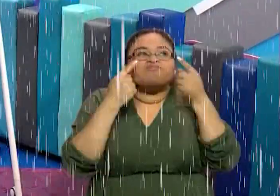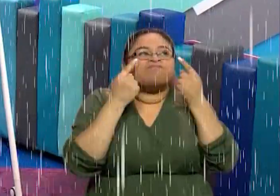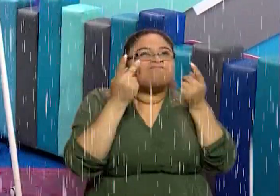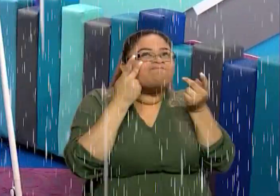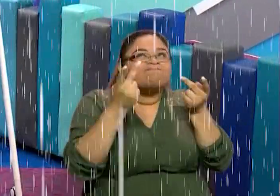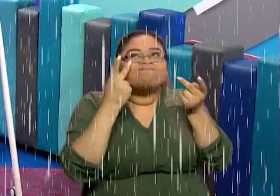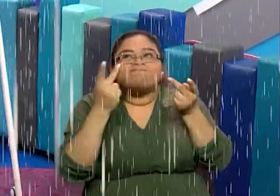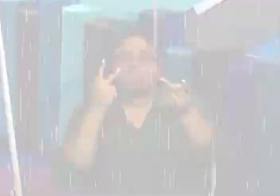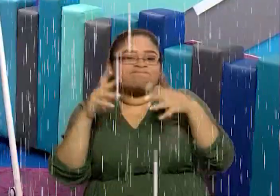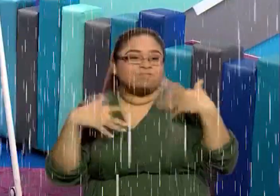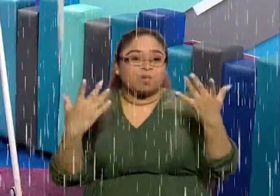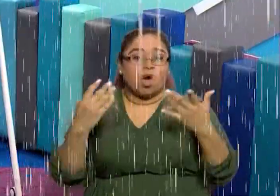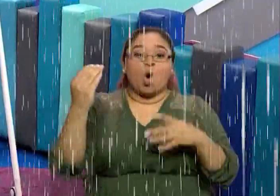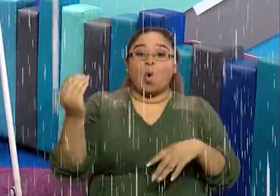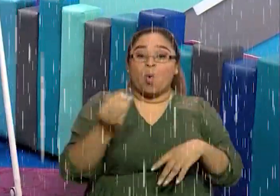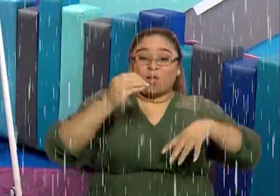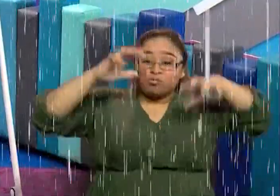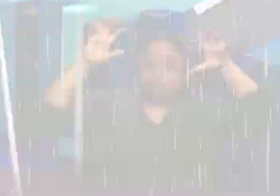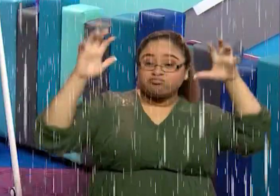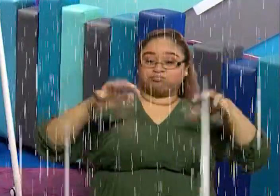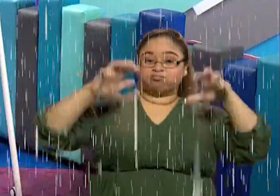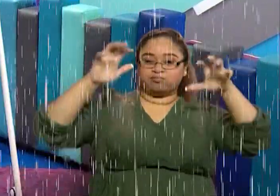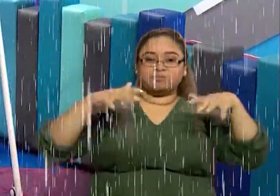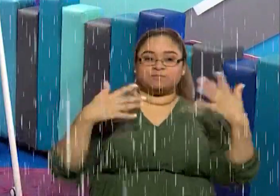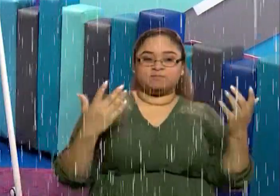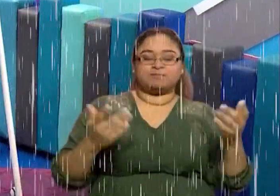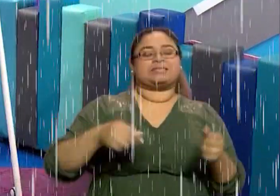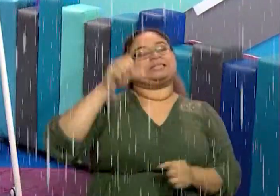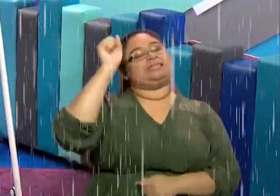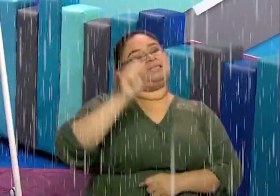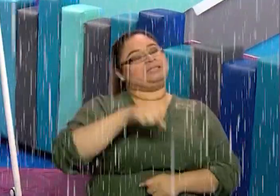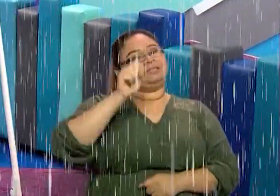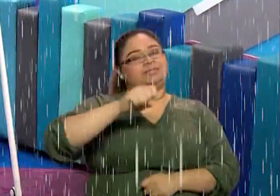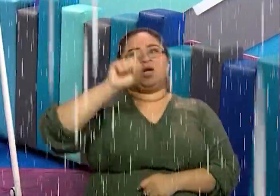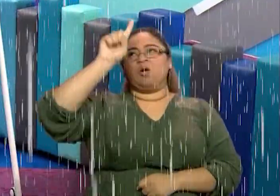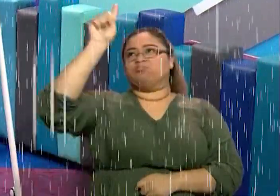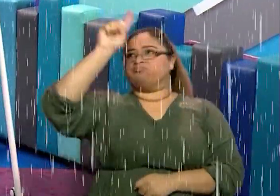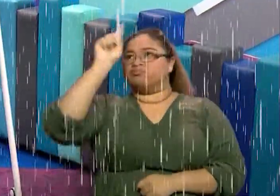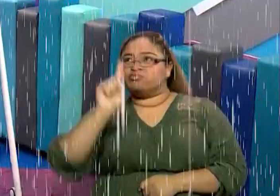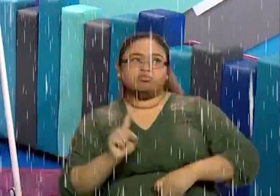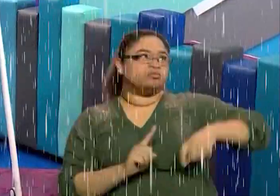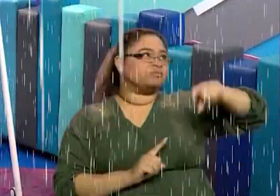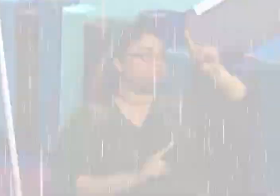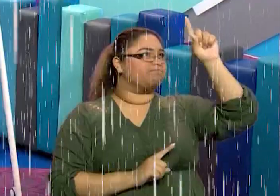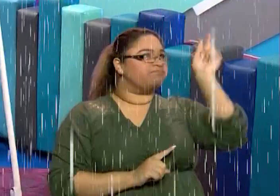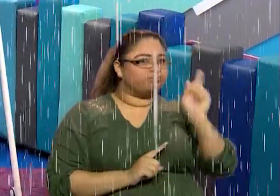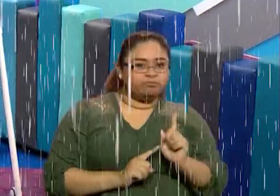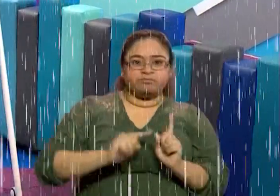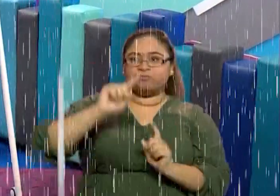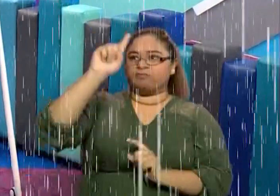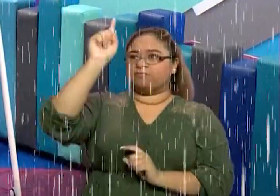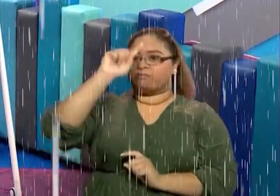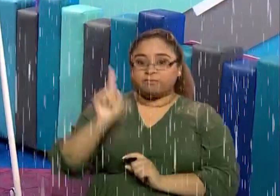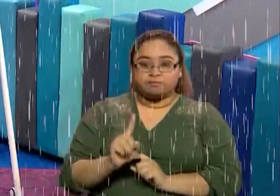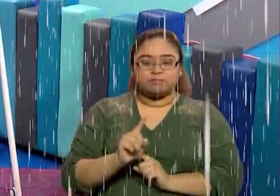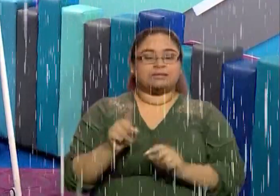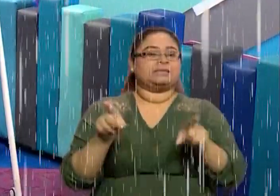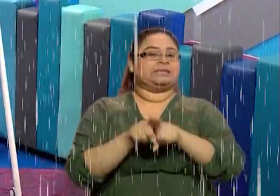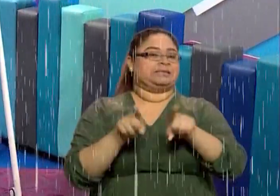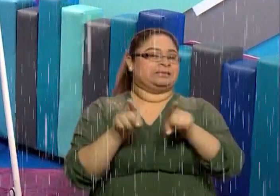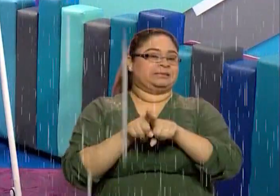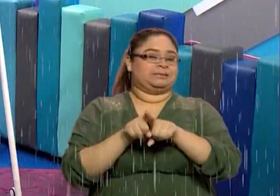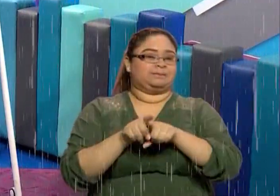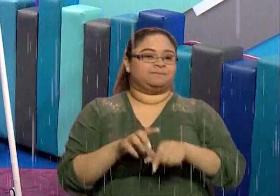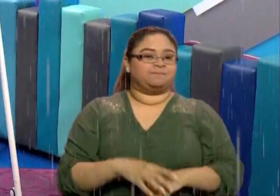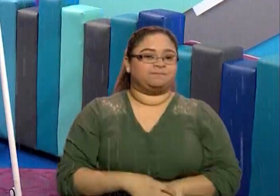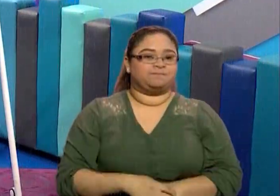lluvioso? Bien, las tormentas, la lluvia, muy bien. Y recién que